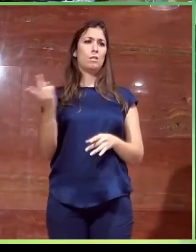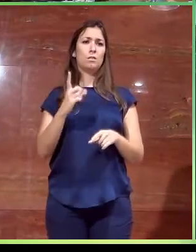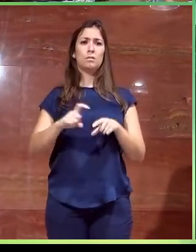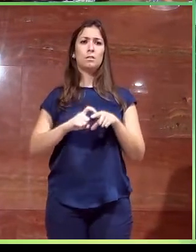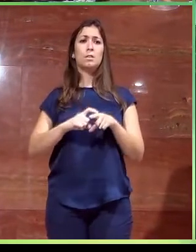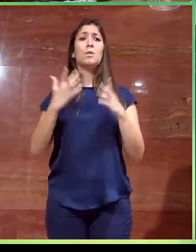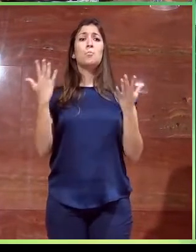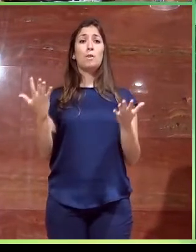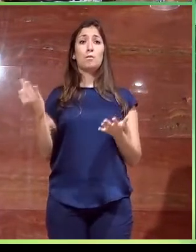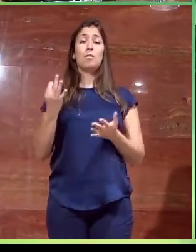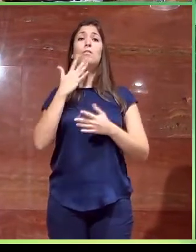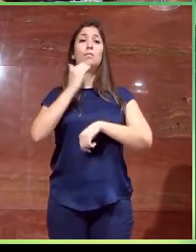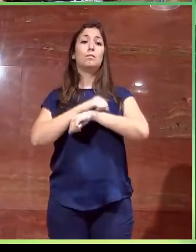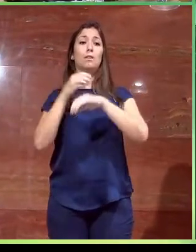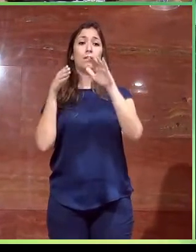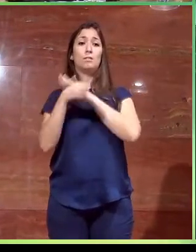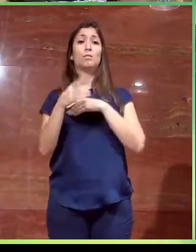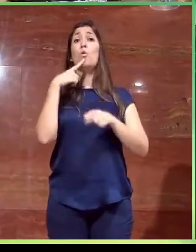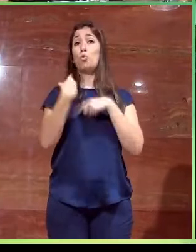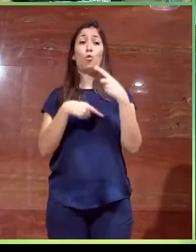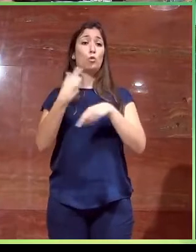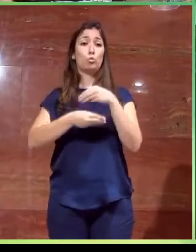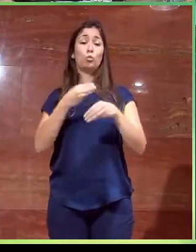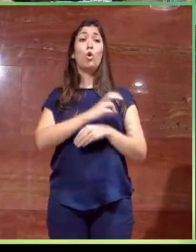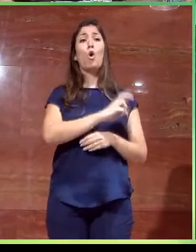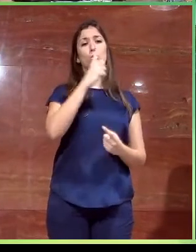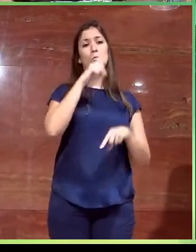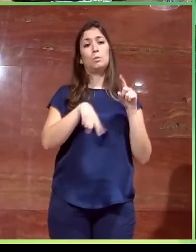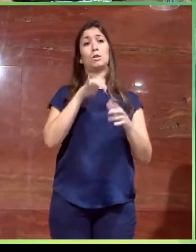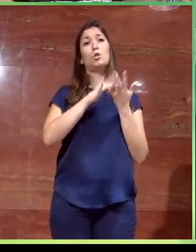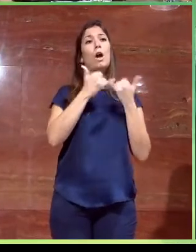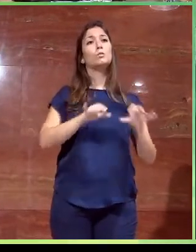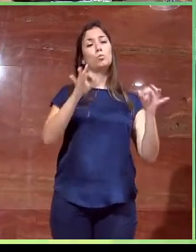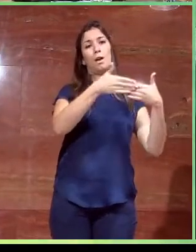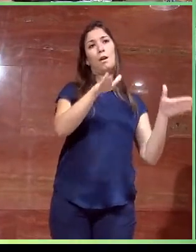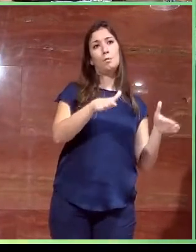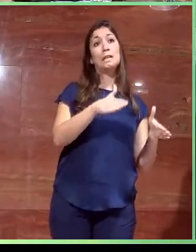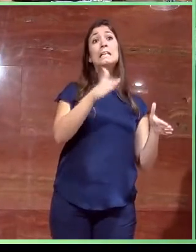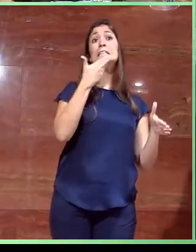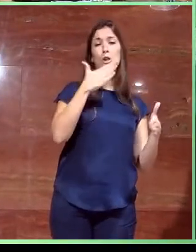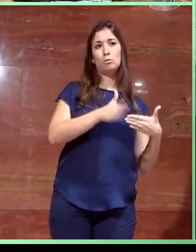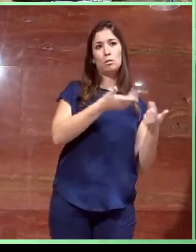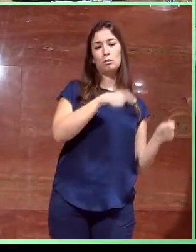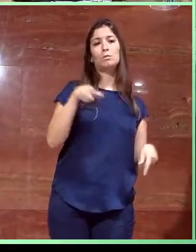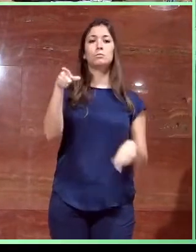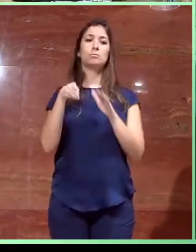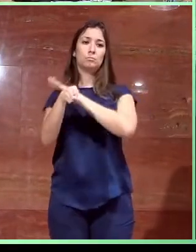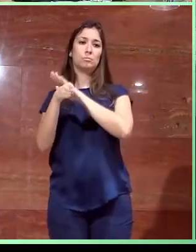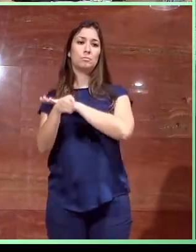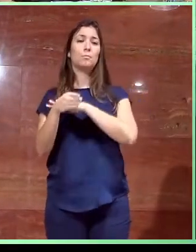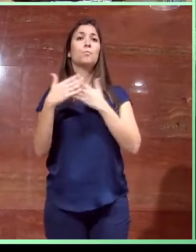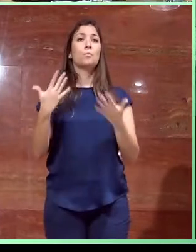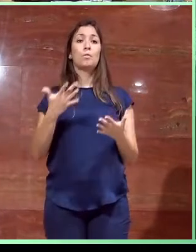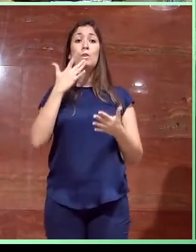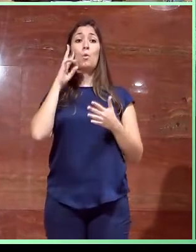que es la entrada principal. Esta es la que se utiliza todos los días, la otra solo se abre cuando hay actos. Tiene a su vez, como veis aquí, un